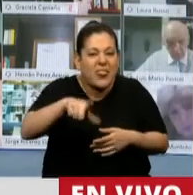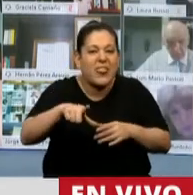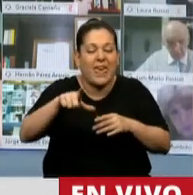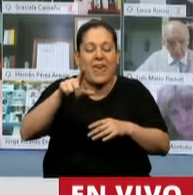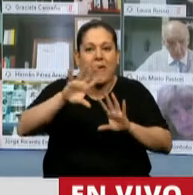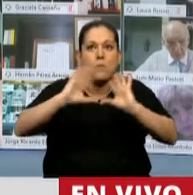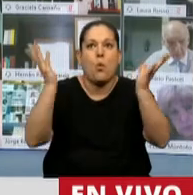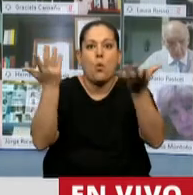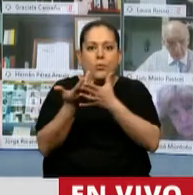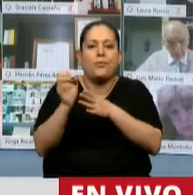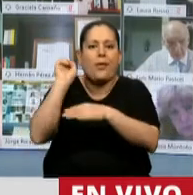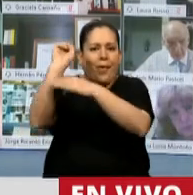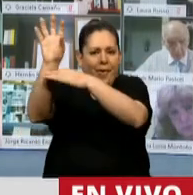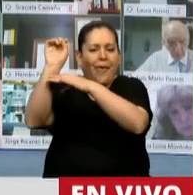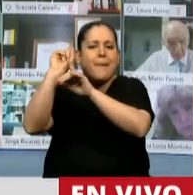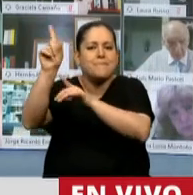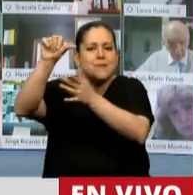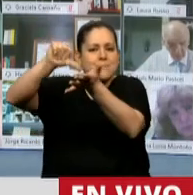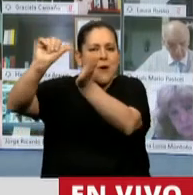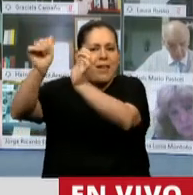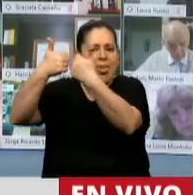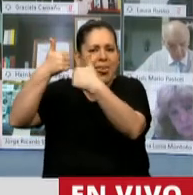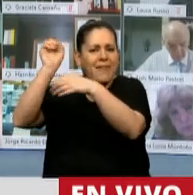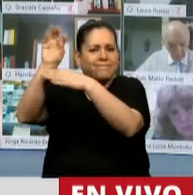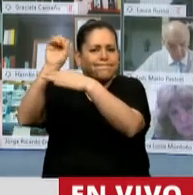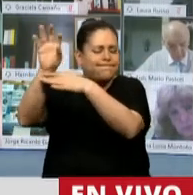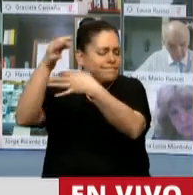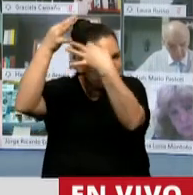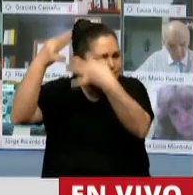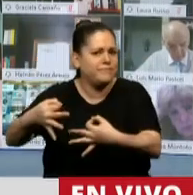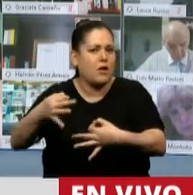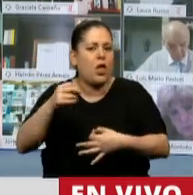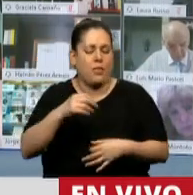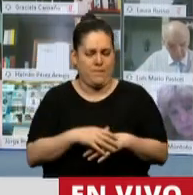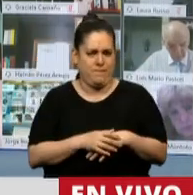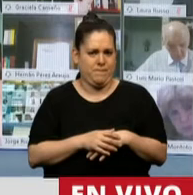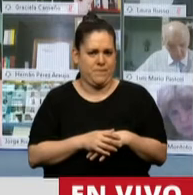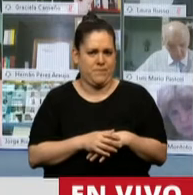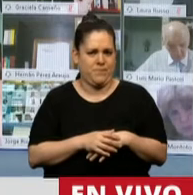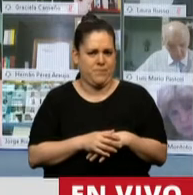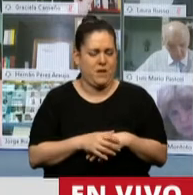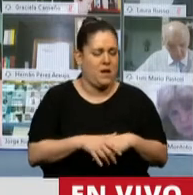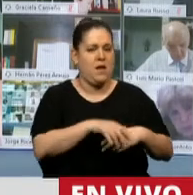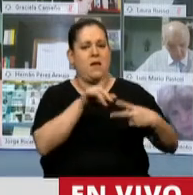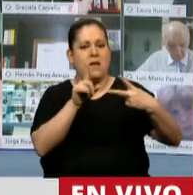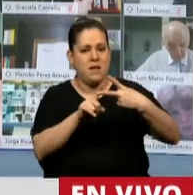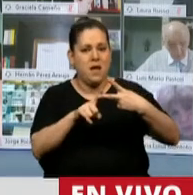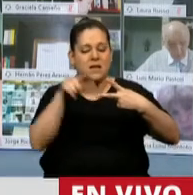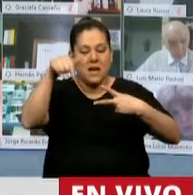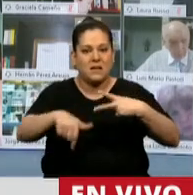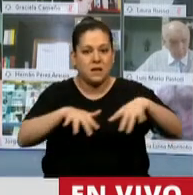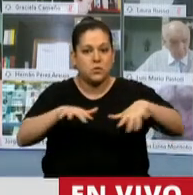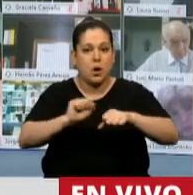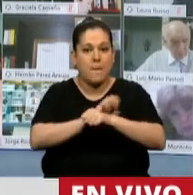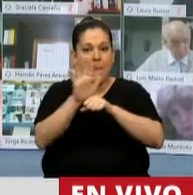escondidos en estas guaridas verdaderas cloacas fiscales. Otro sería el tránsito de esta pandemia